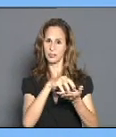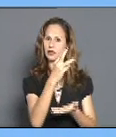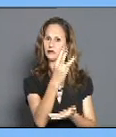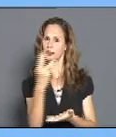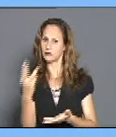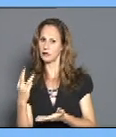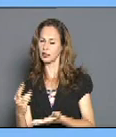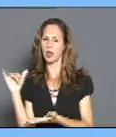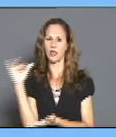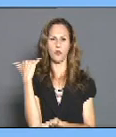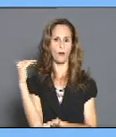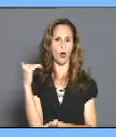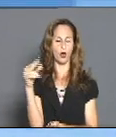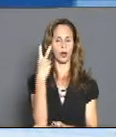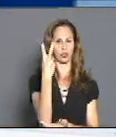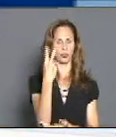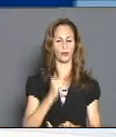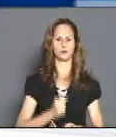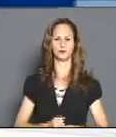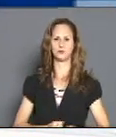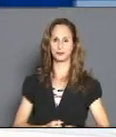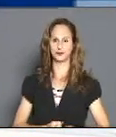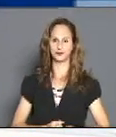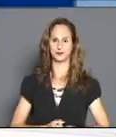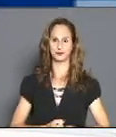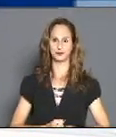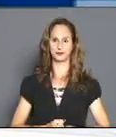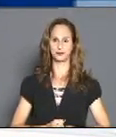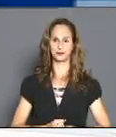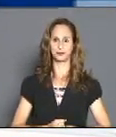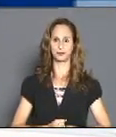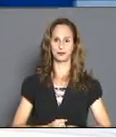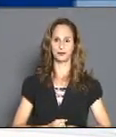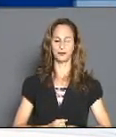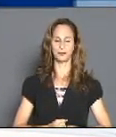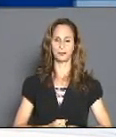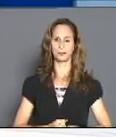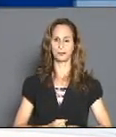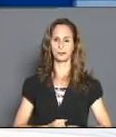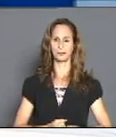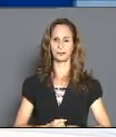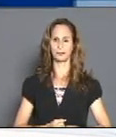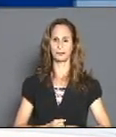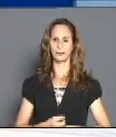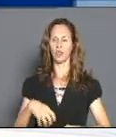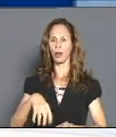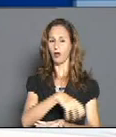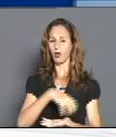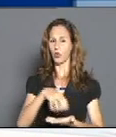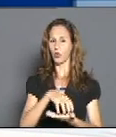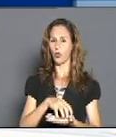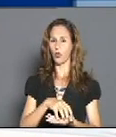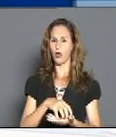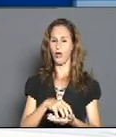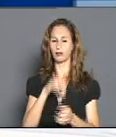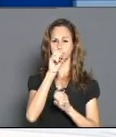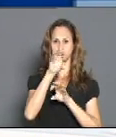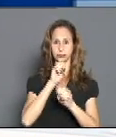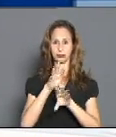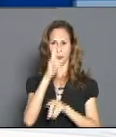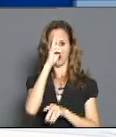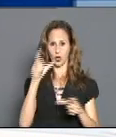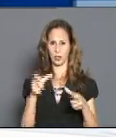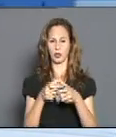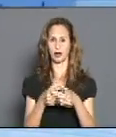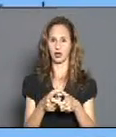Pedro Díaz Cuello con 2 positivos. Vamos a ver el resto de las áreas de salud del municipio capital. Área de salud Manuel Díaz Legra con un caso. Al